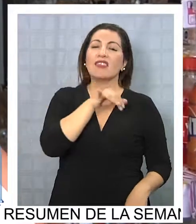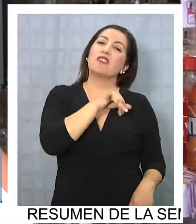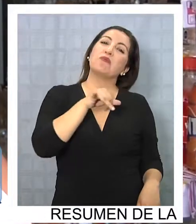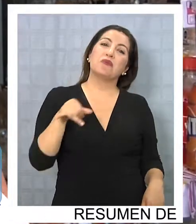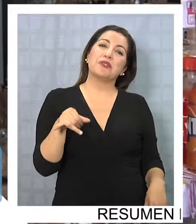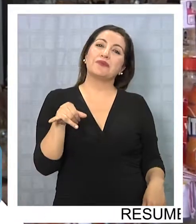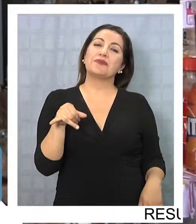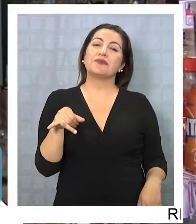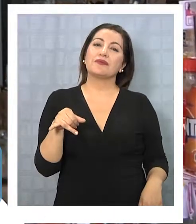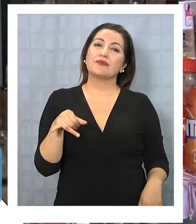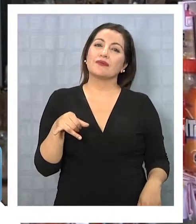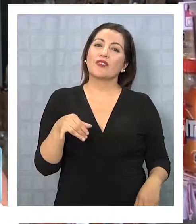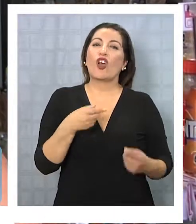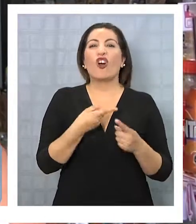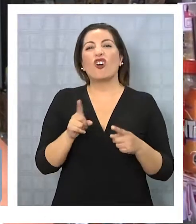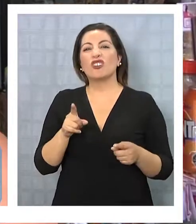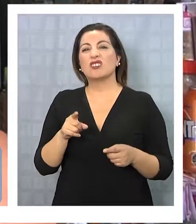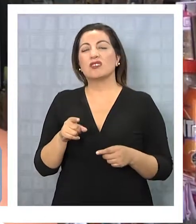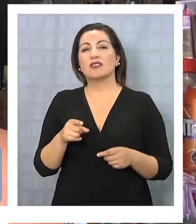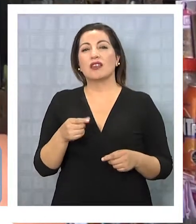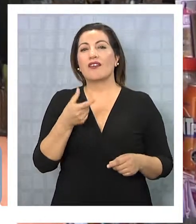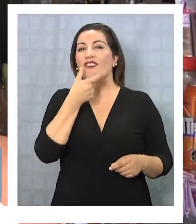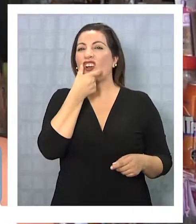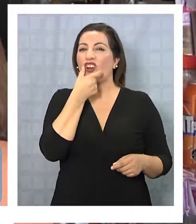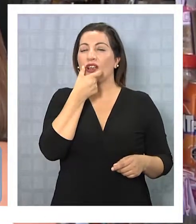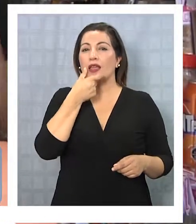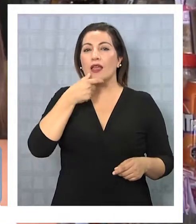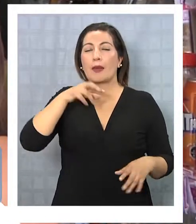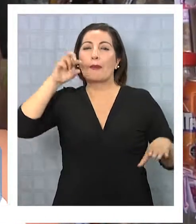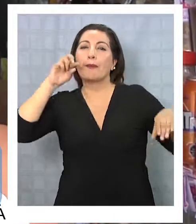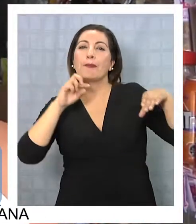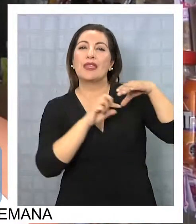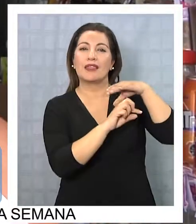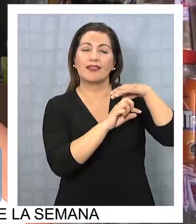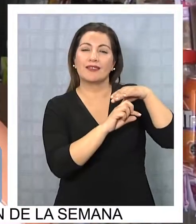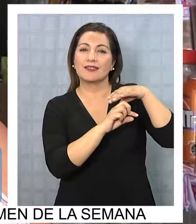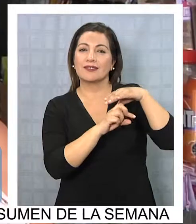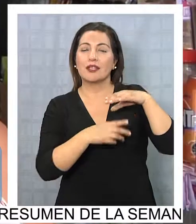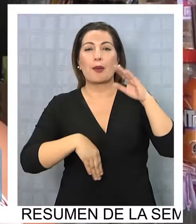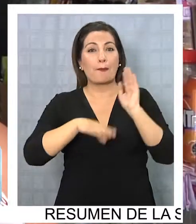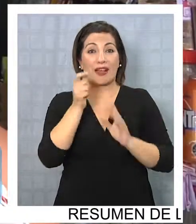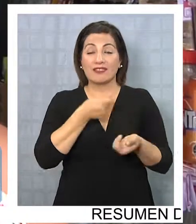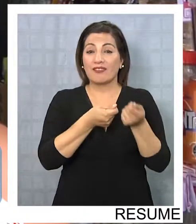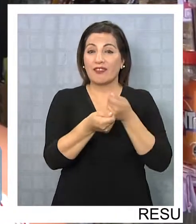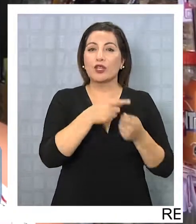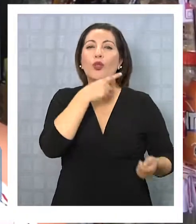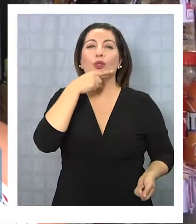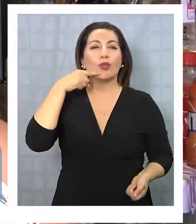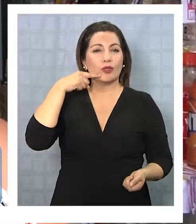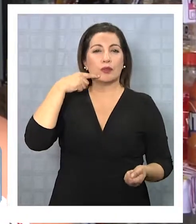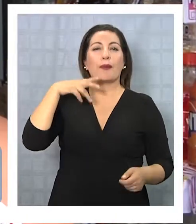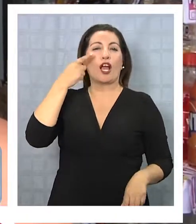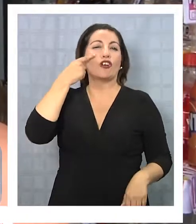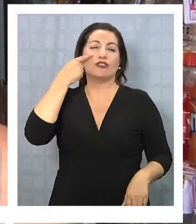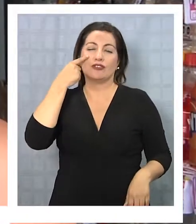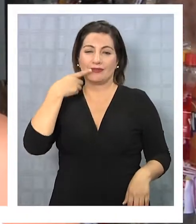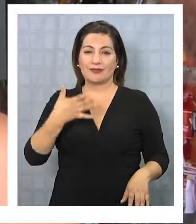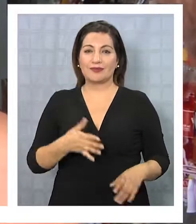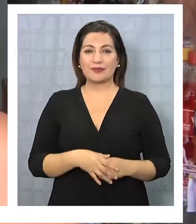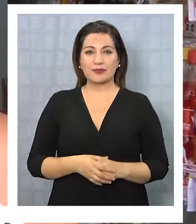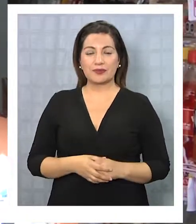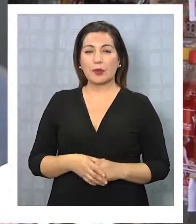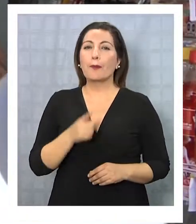ya como que empecé con los demás, con los alfajores de pica, pero lo que más se vende son los dulces, es más conocido el local.